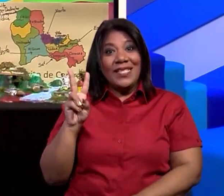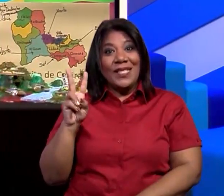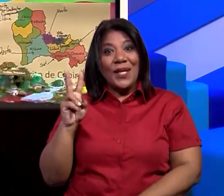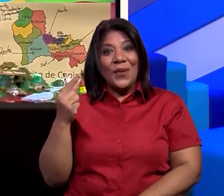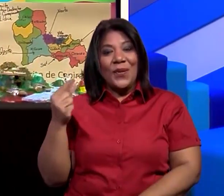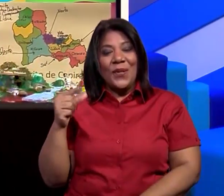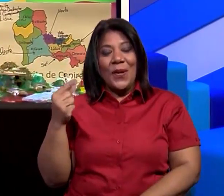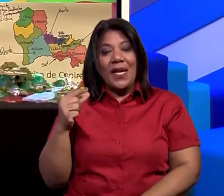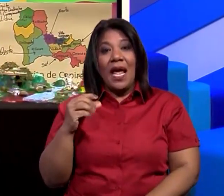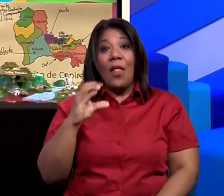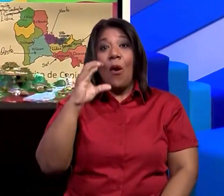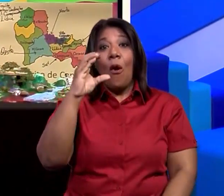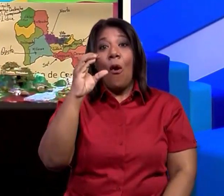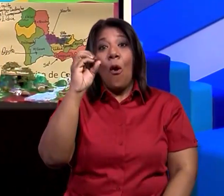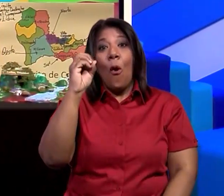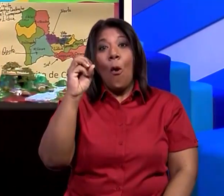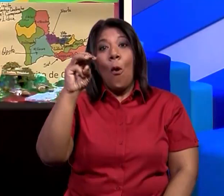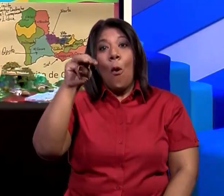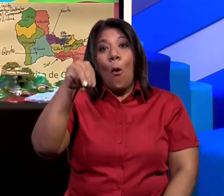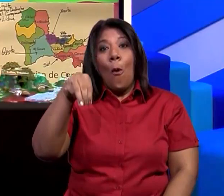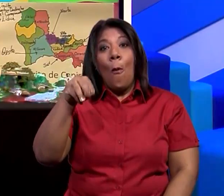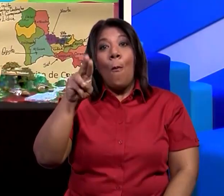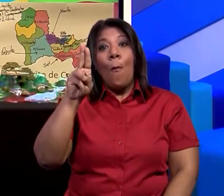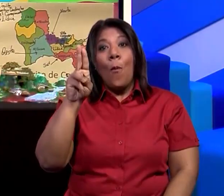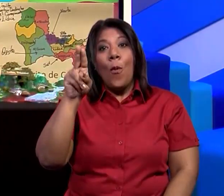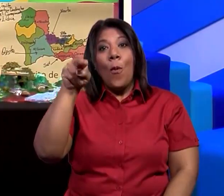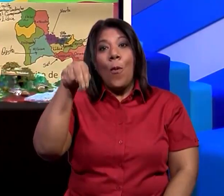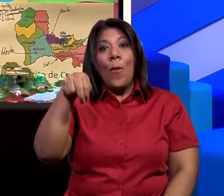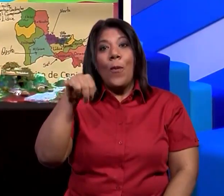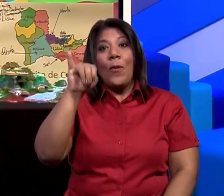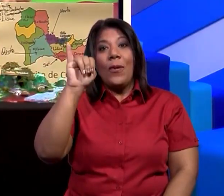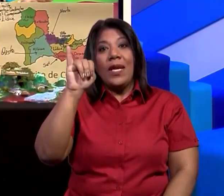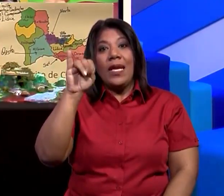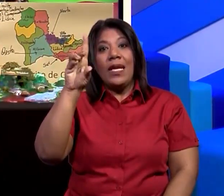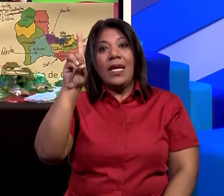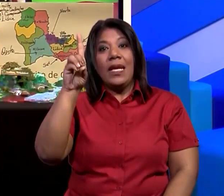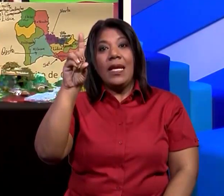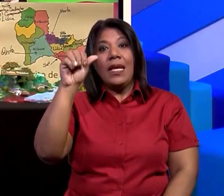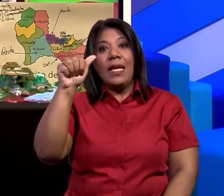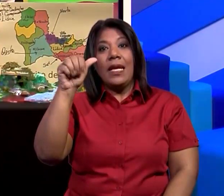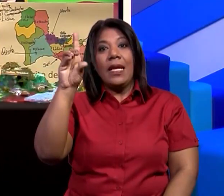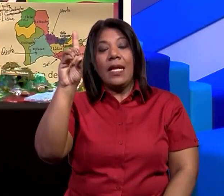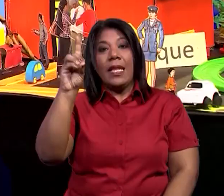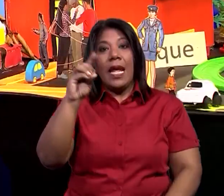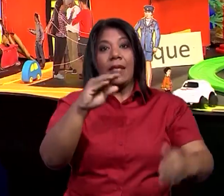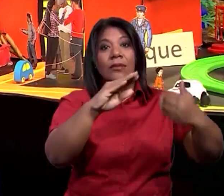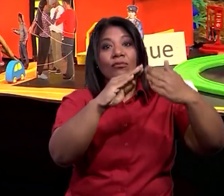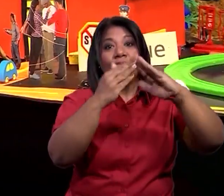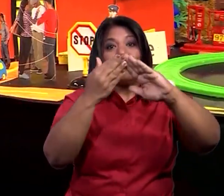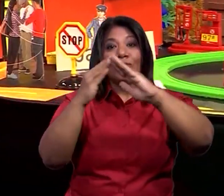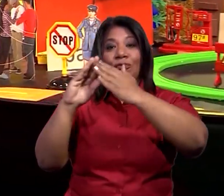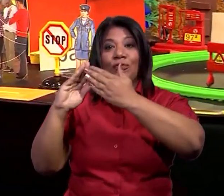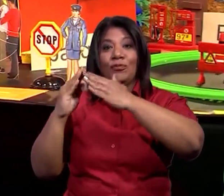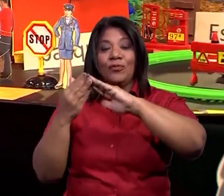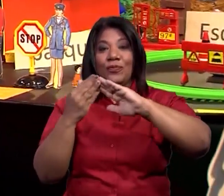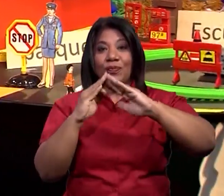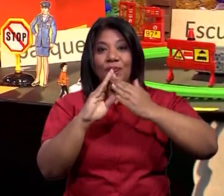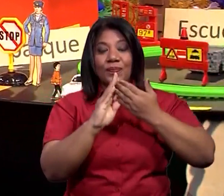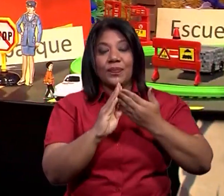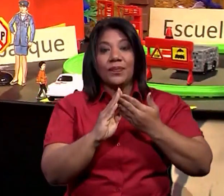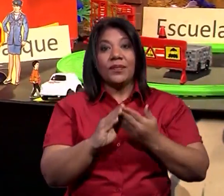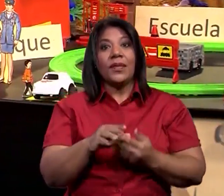cada una de las cosas que tenemos aquí, ¿verdad? Ustedes pueden trabajar, hemos venido